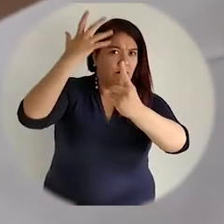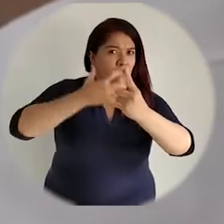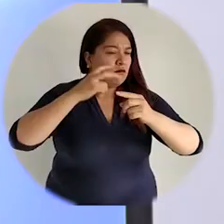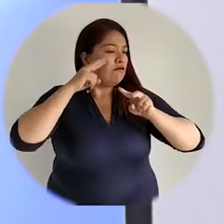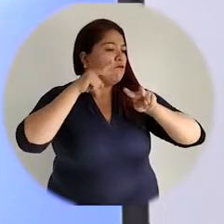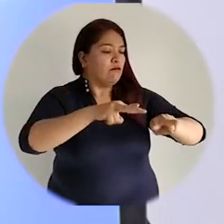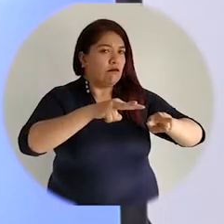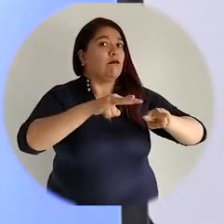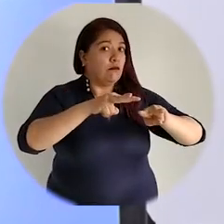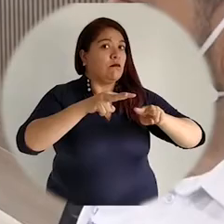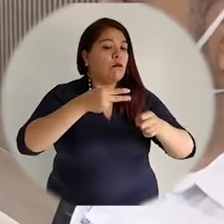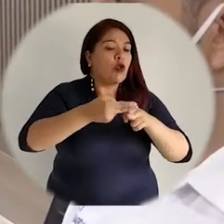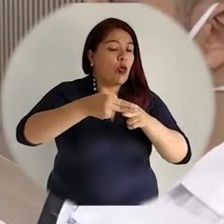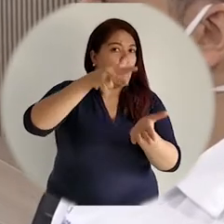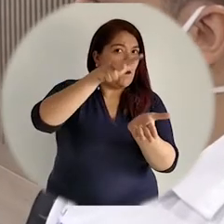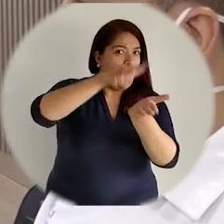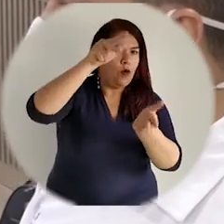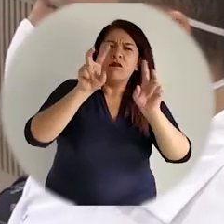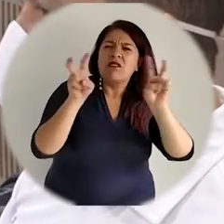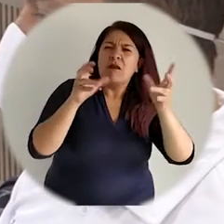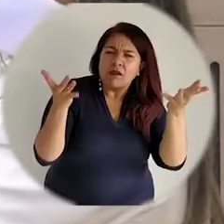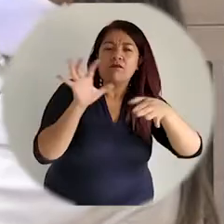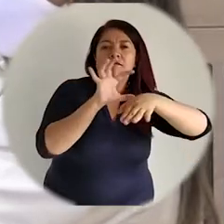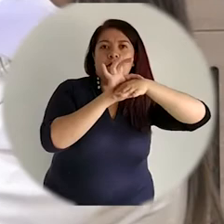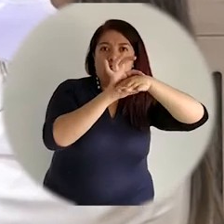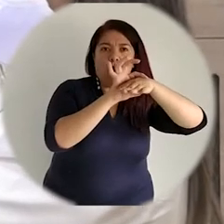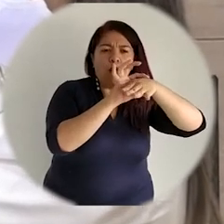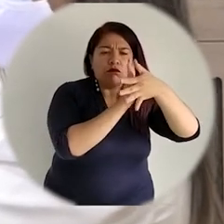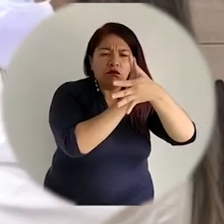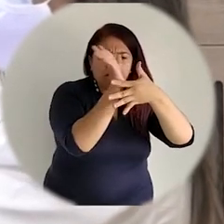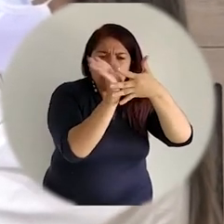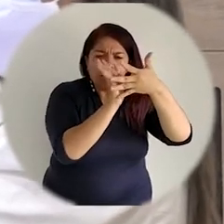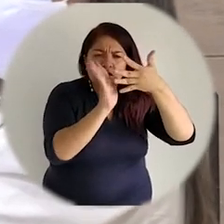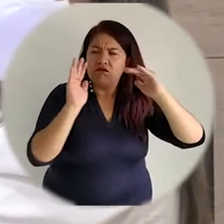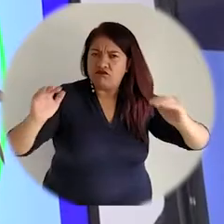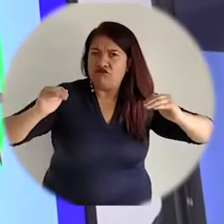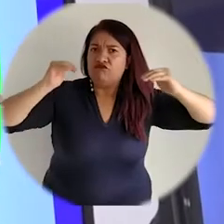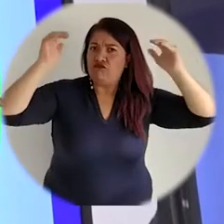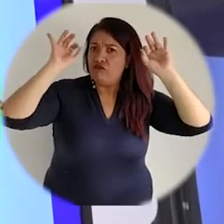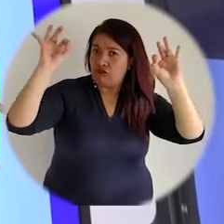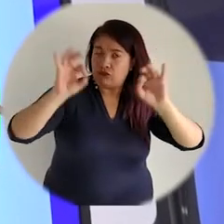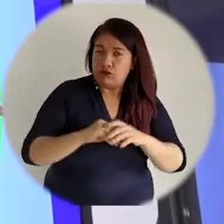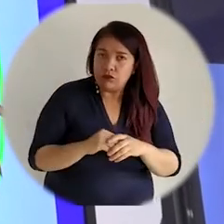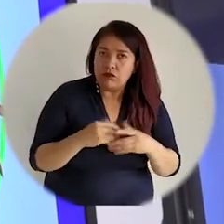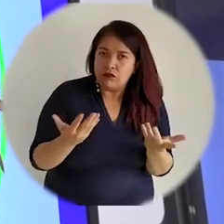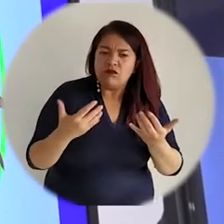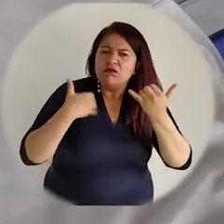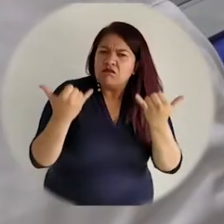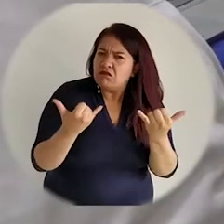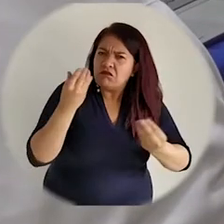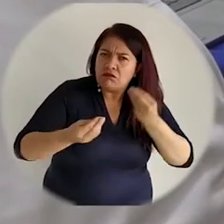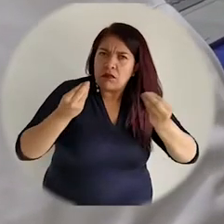por parte de pares académicos del Consejo Nacional de Acreditación para la verificación de estándares de alta calidad del programa de medicina.